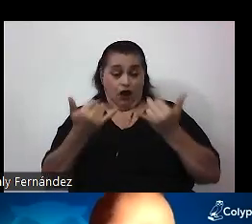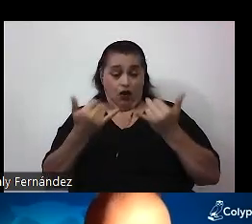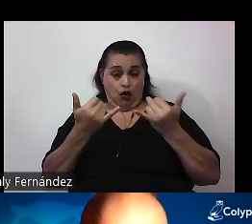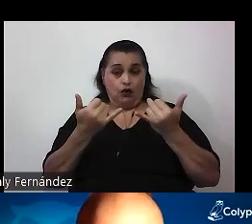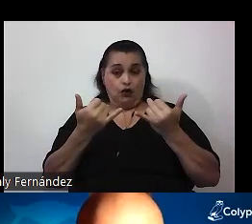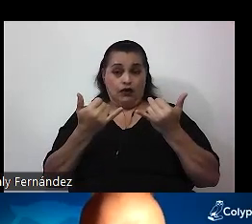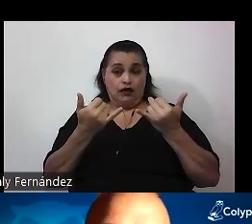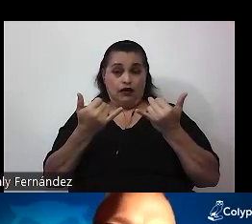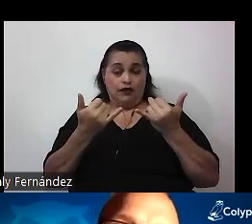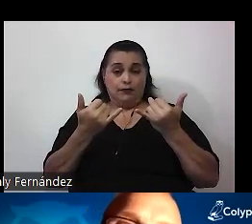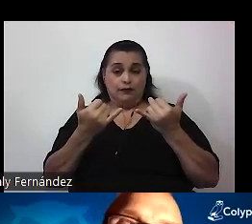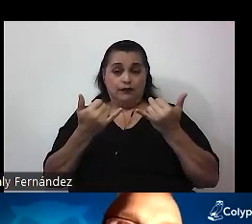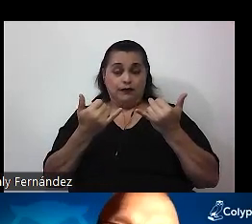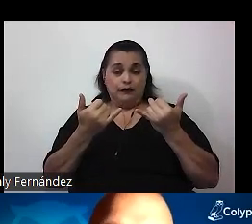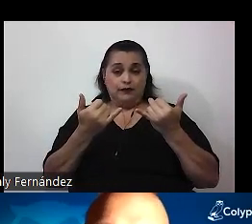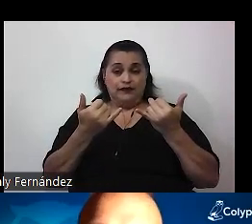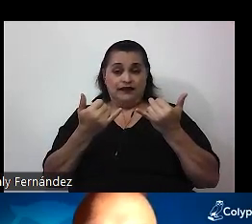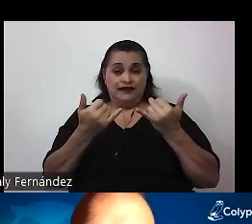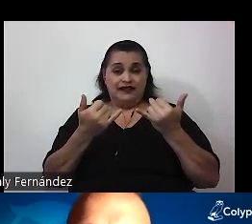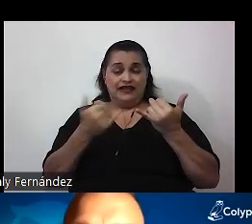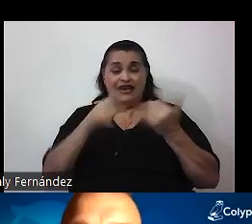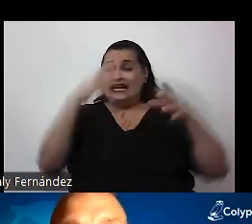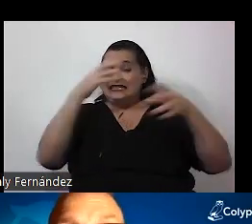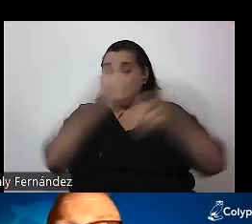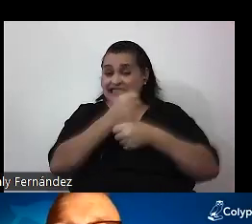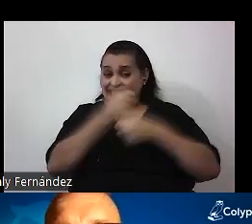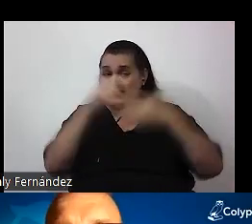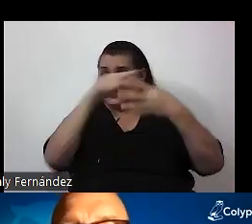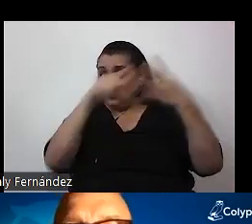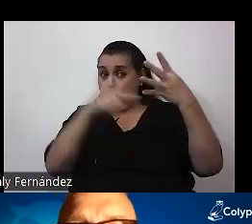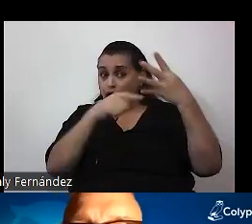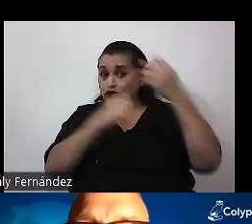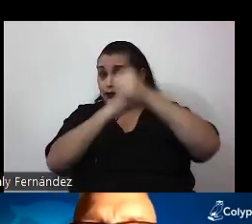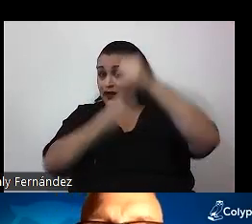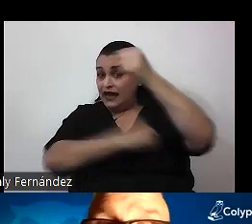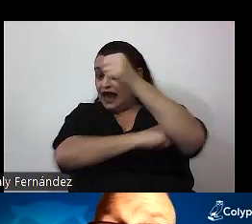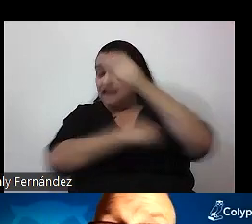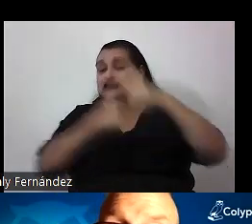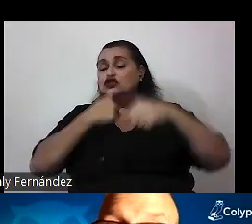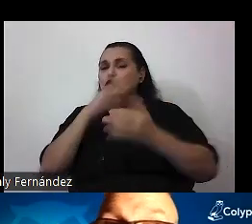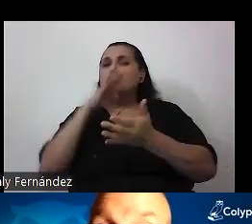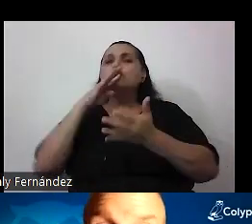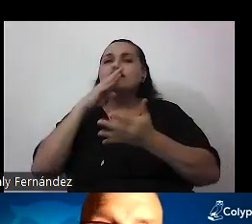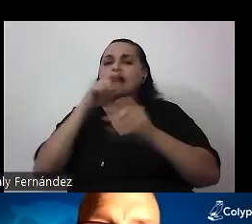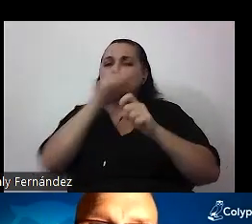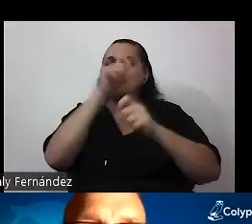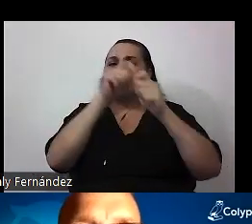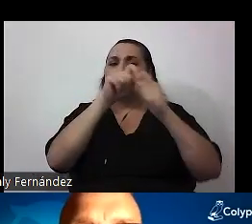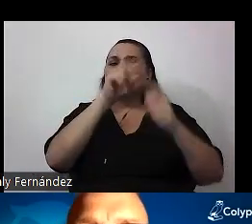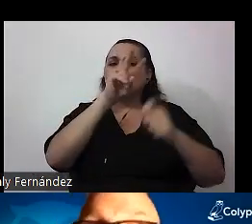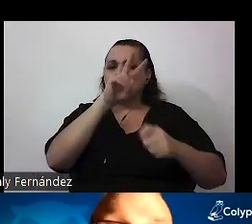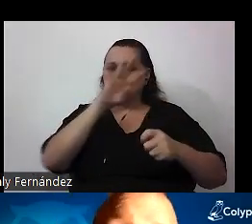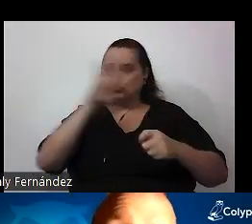esta breve síntesis de los cuatro pilares, me voy a detener en los puntos 2 y 4, sobre todo.